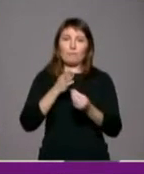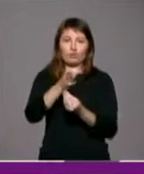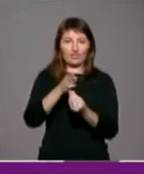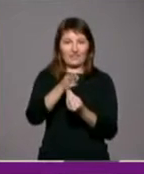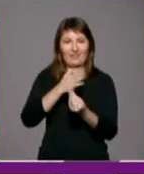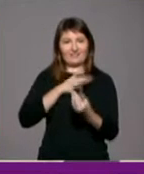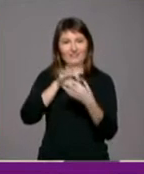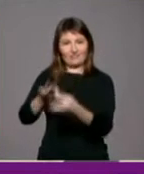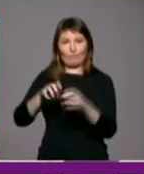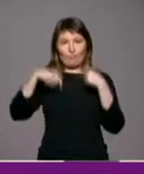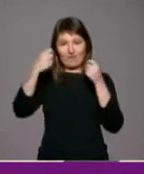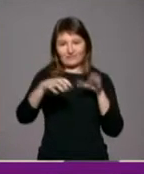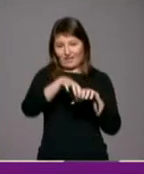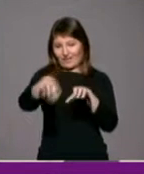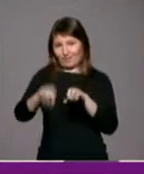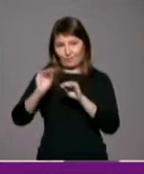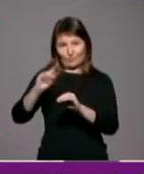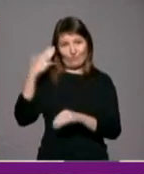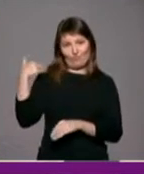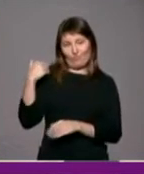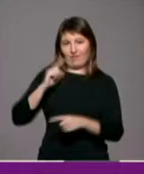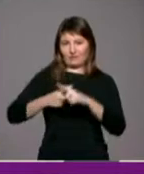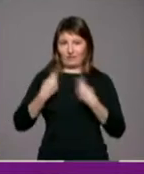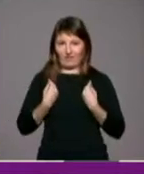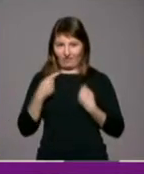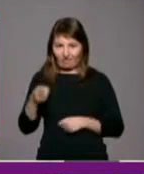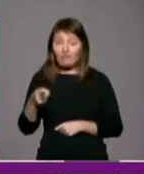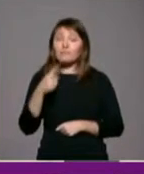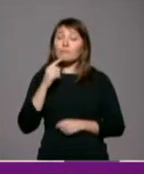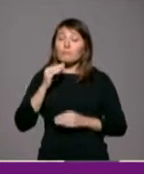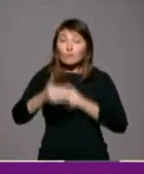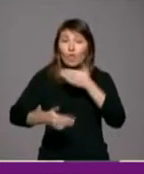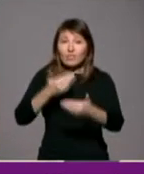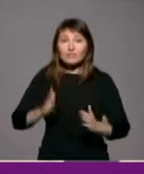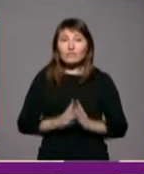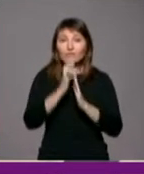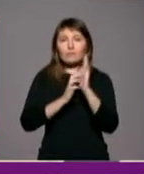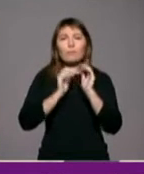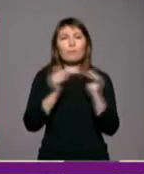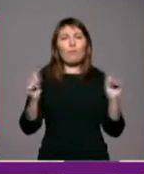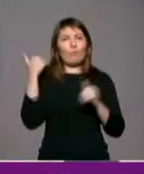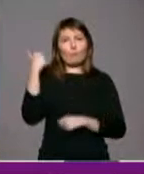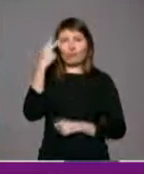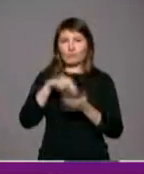monasterio donde residían. El proceso de beatificación se inició en nuestra diócesis en el año 2004.